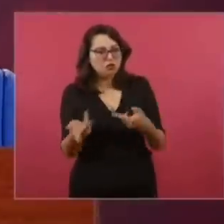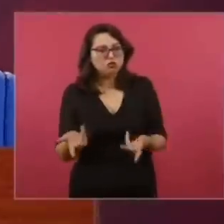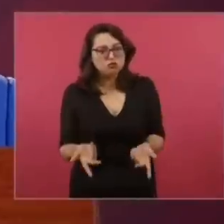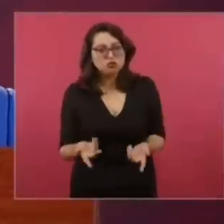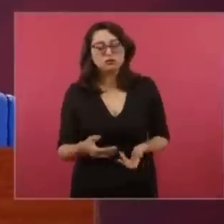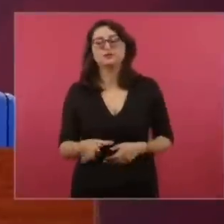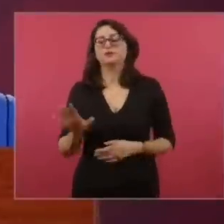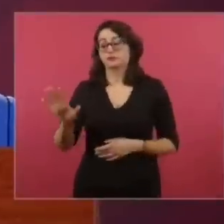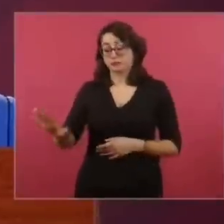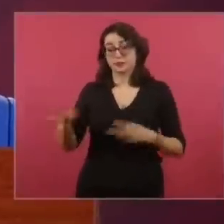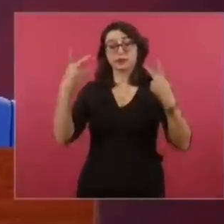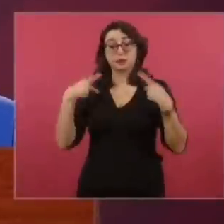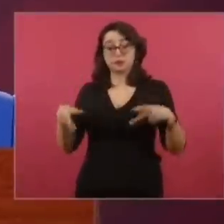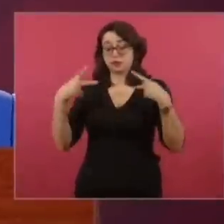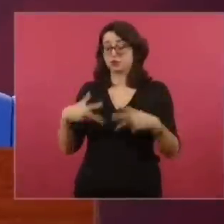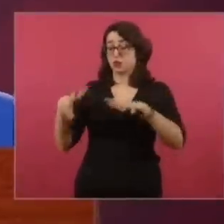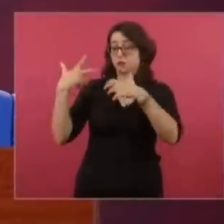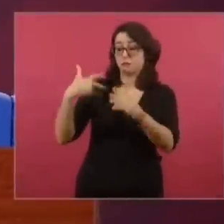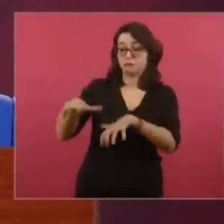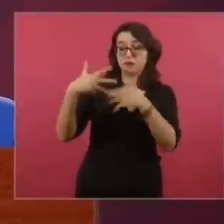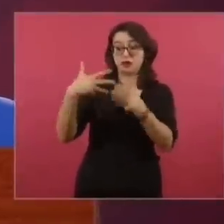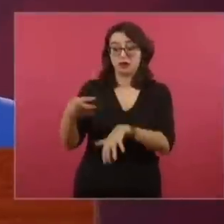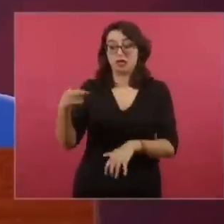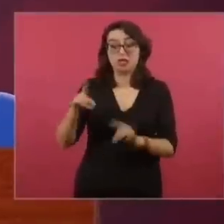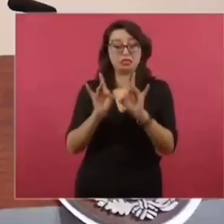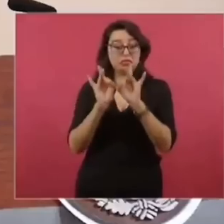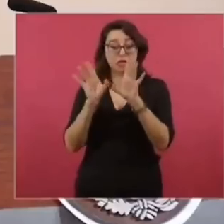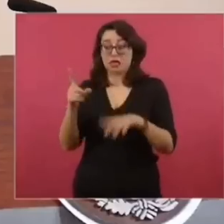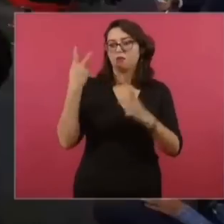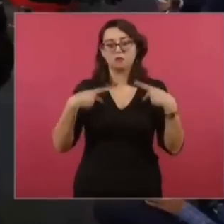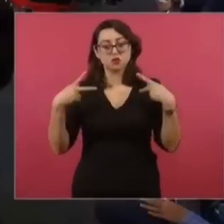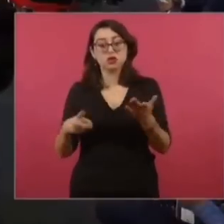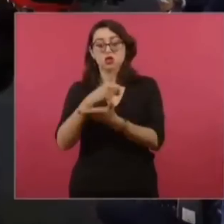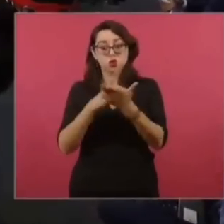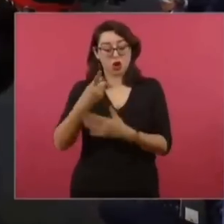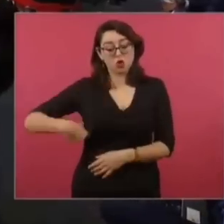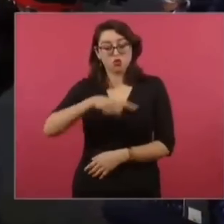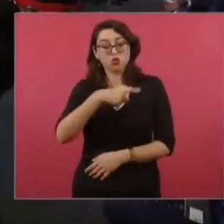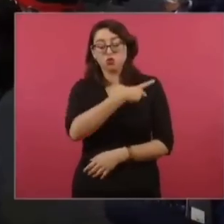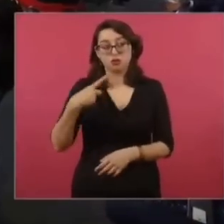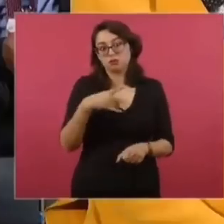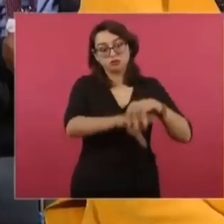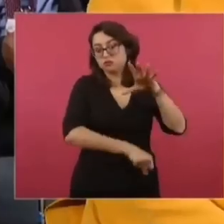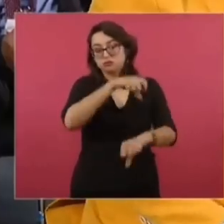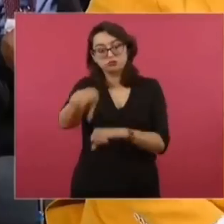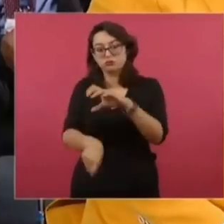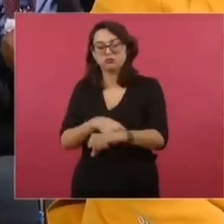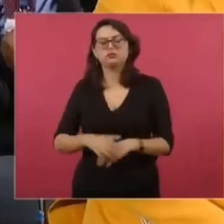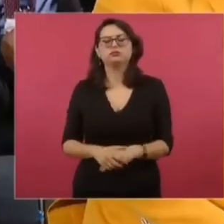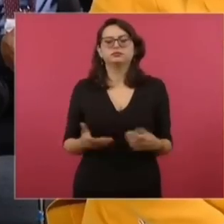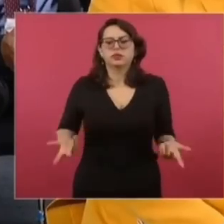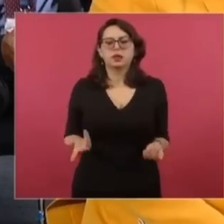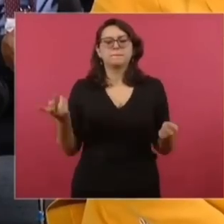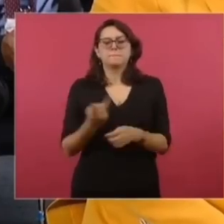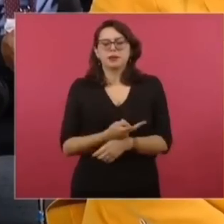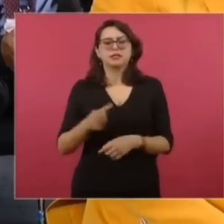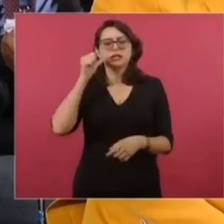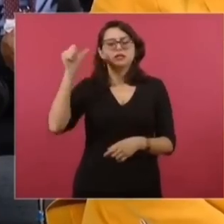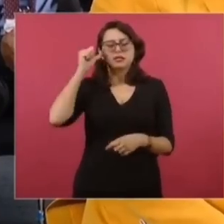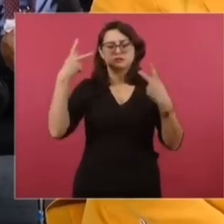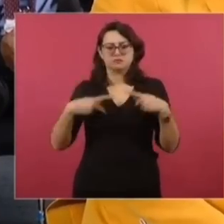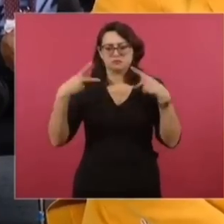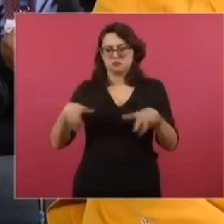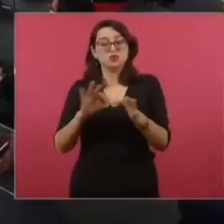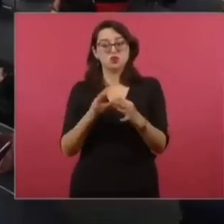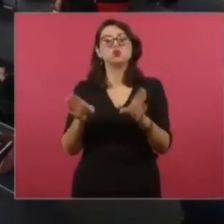vamos a responder con violencia a la violencia. ¿Qué opina de que se haya obligado, como dice la Secretaría, a cientos de personas a marchar el día de ayer por